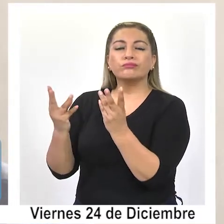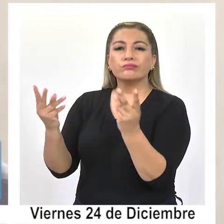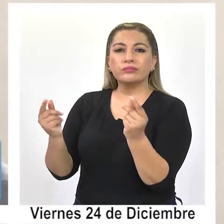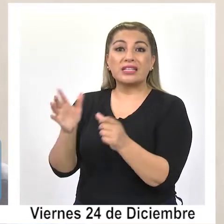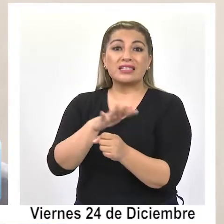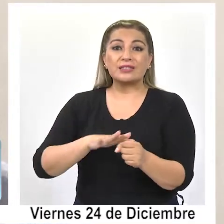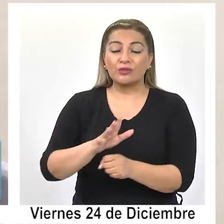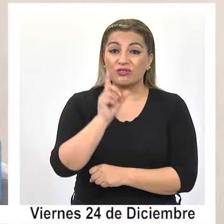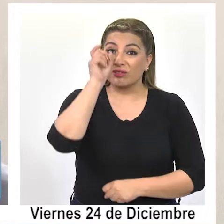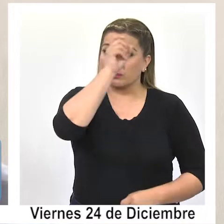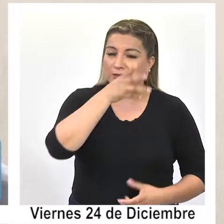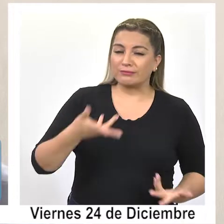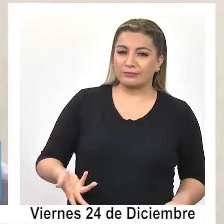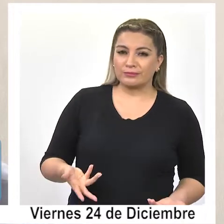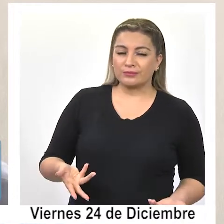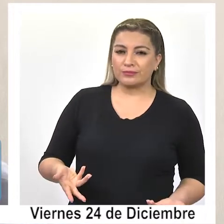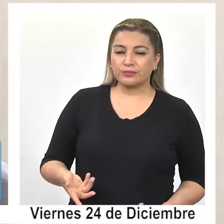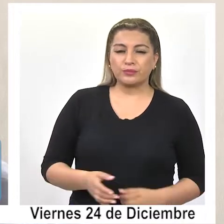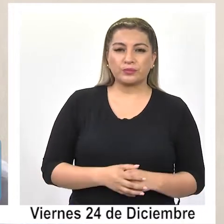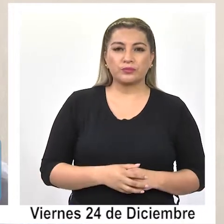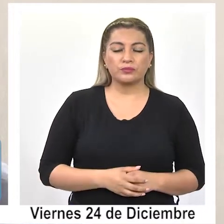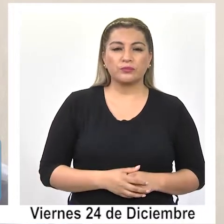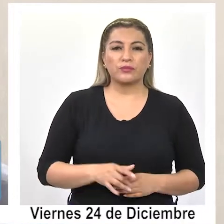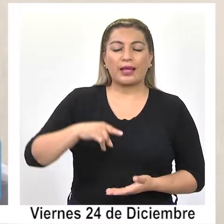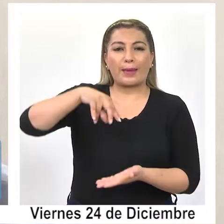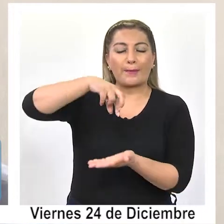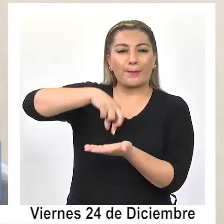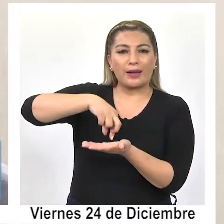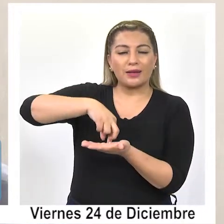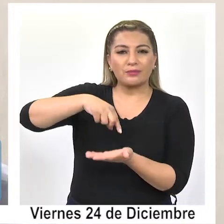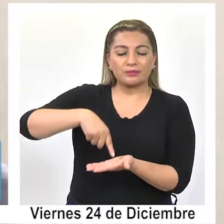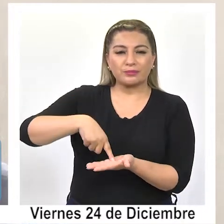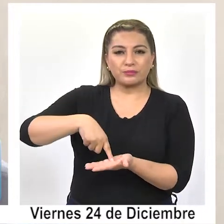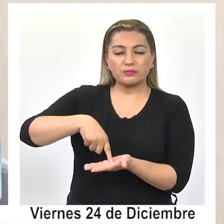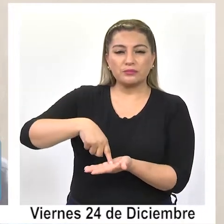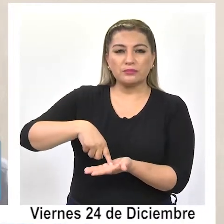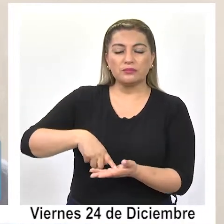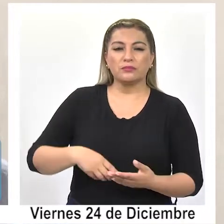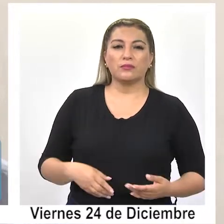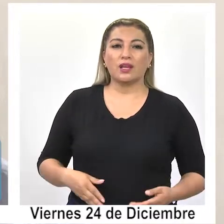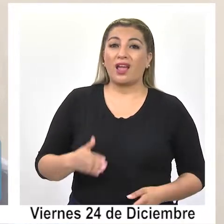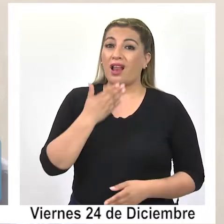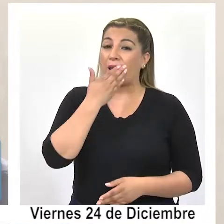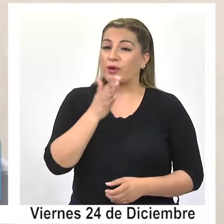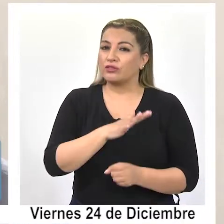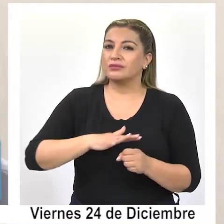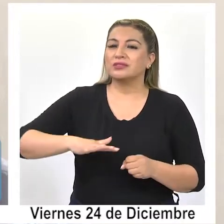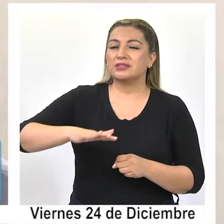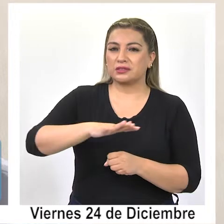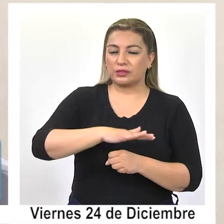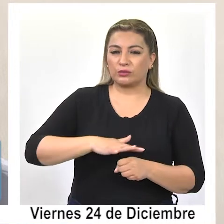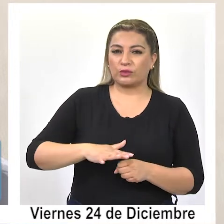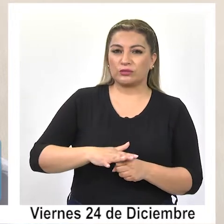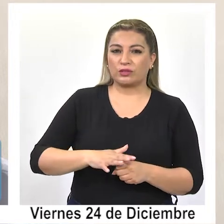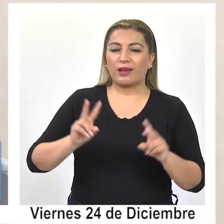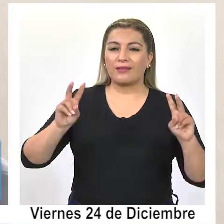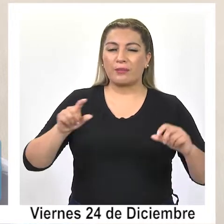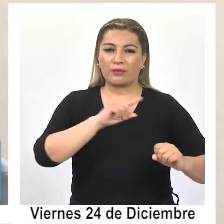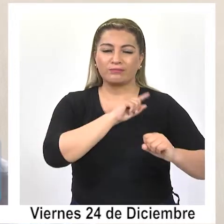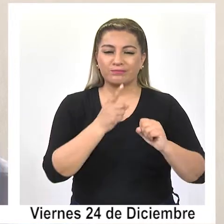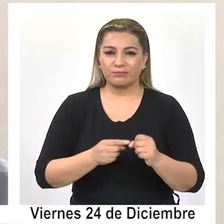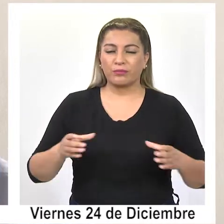ser complejo ese escenario porque hoy día el Parlamento no está en las mejores condiciones, en las correlaciones de fuerza